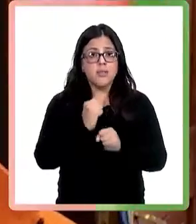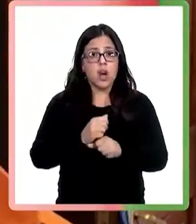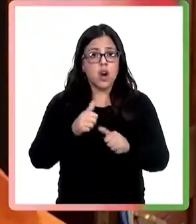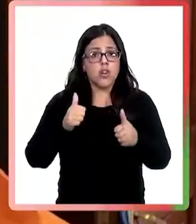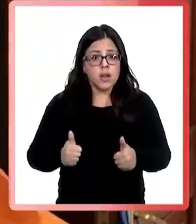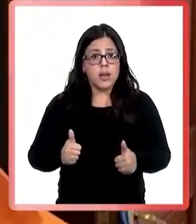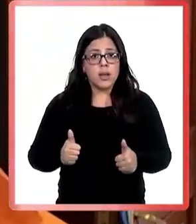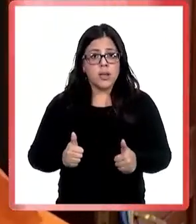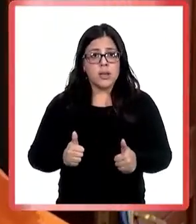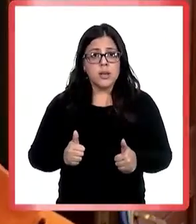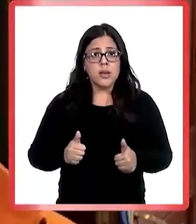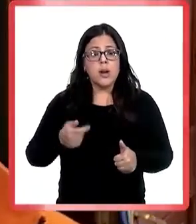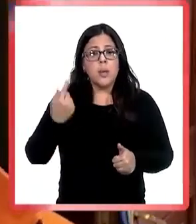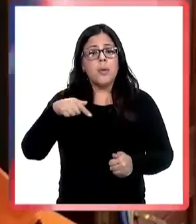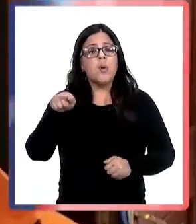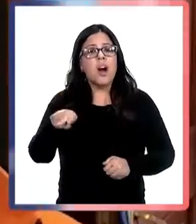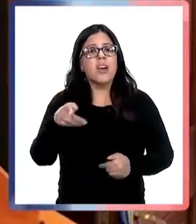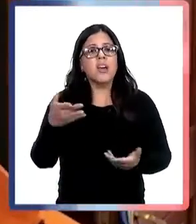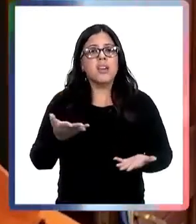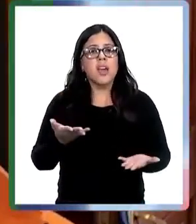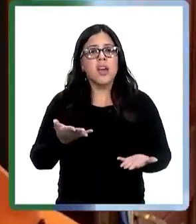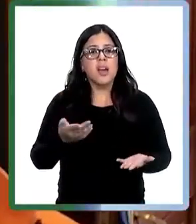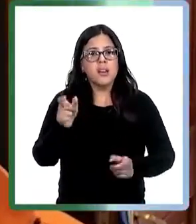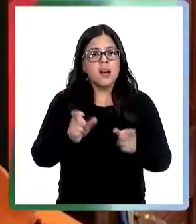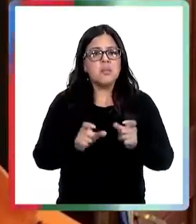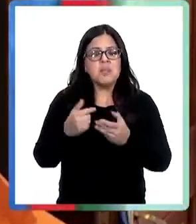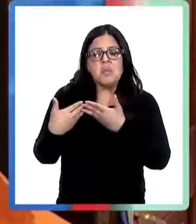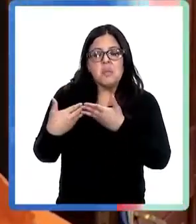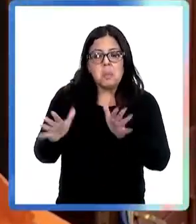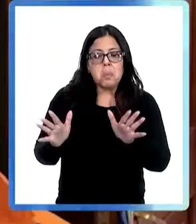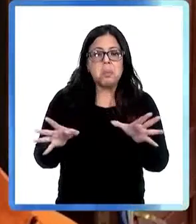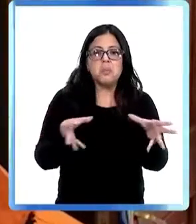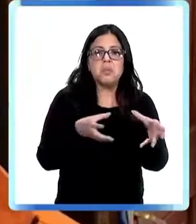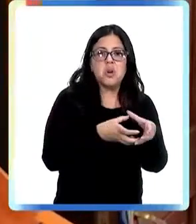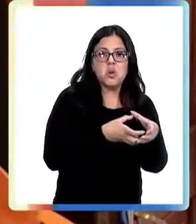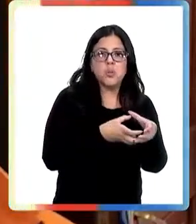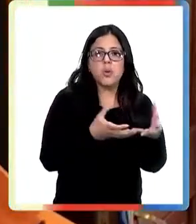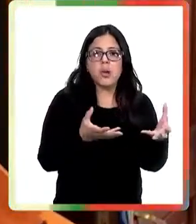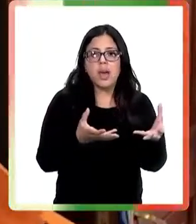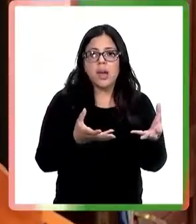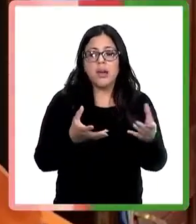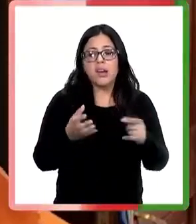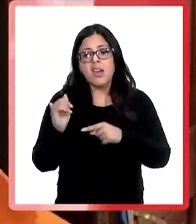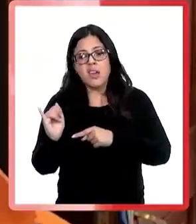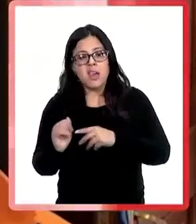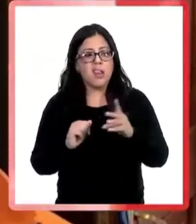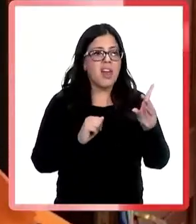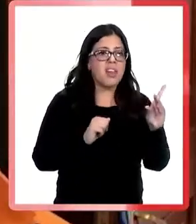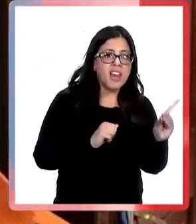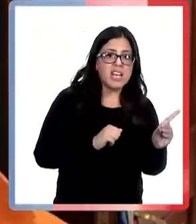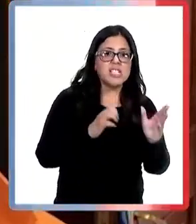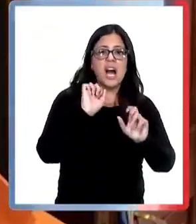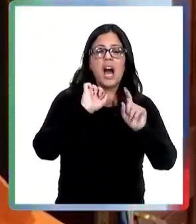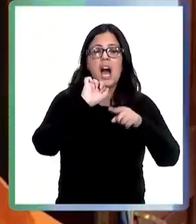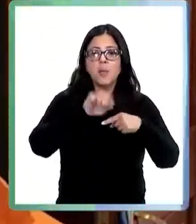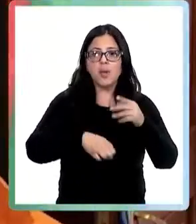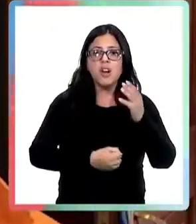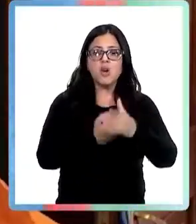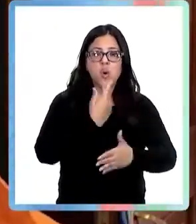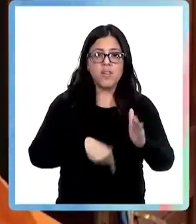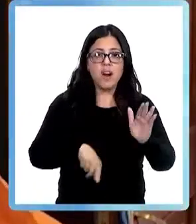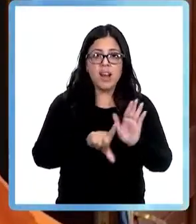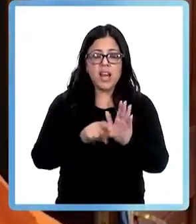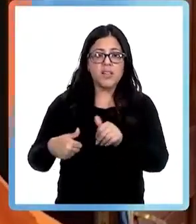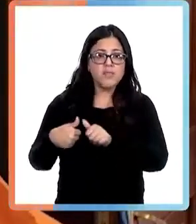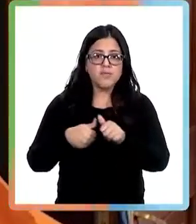izquierdas y derechas, han aprobado una nueva ley para perseguir y castigar de manera eficaz estos delitos de alcance